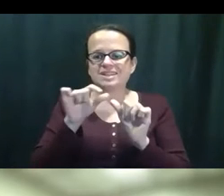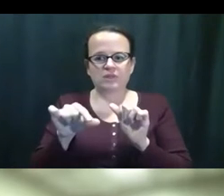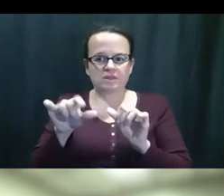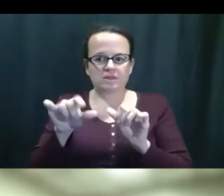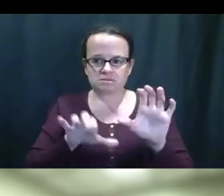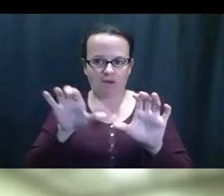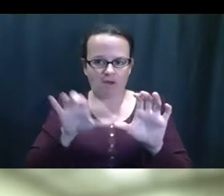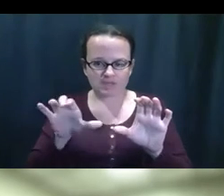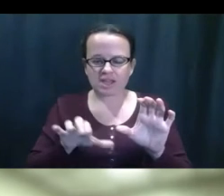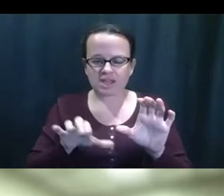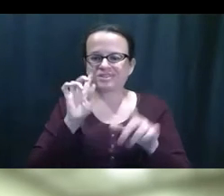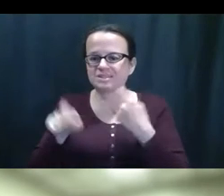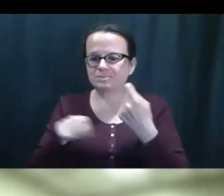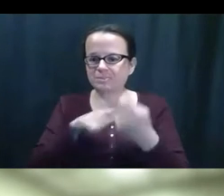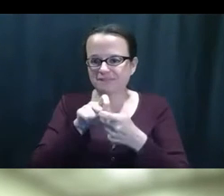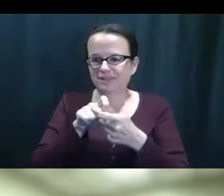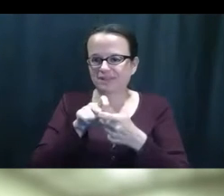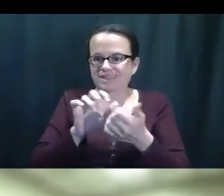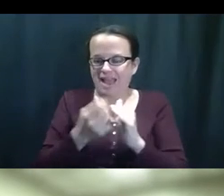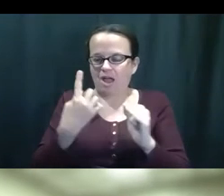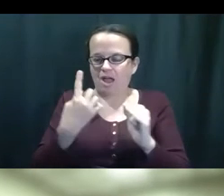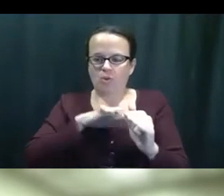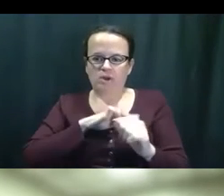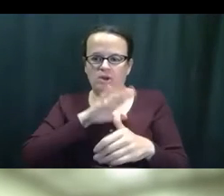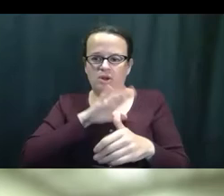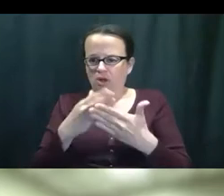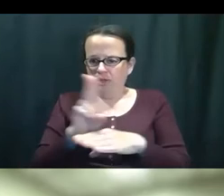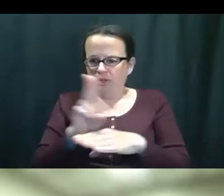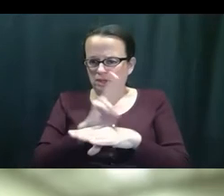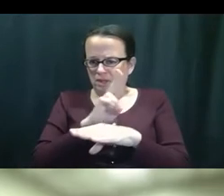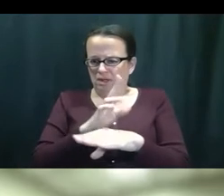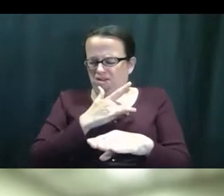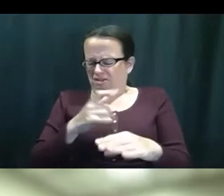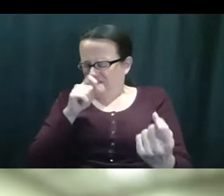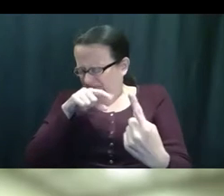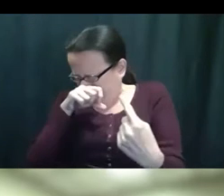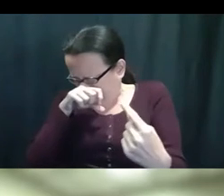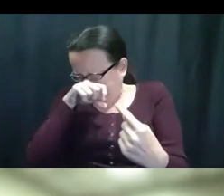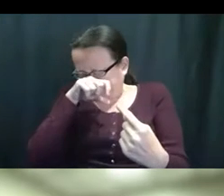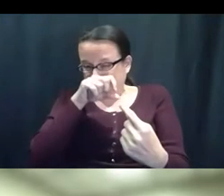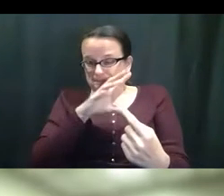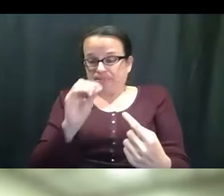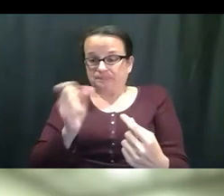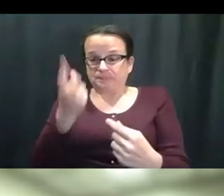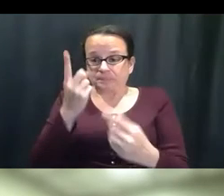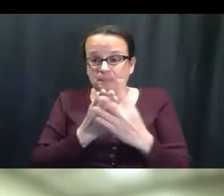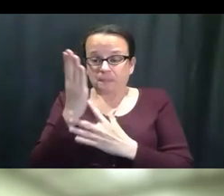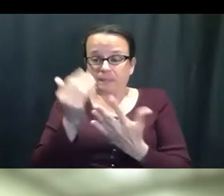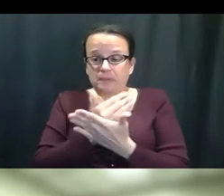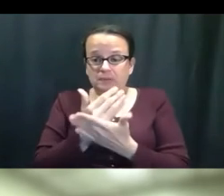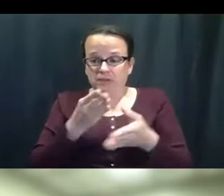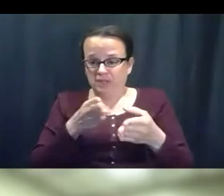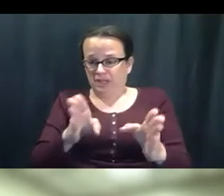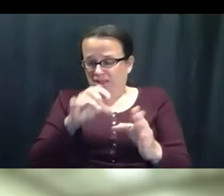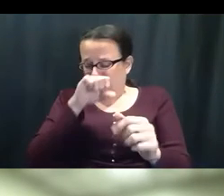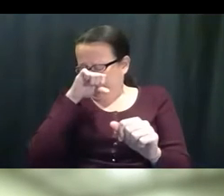disponible. Vamos a continuar esa, esa conversación específicamente cómo estamos usando empatía y comprensión de manera